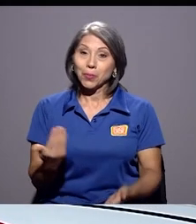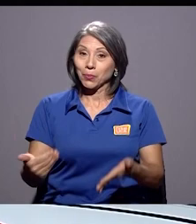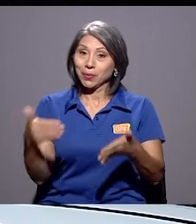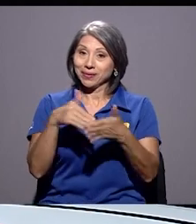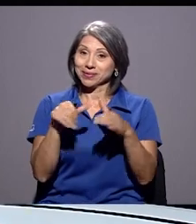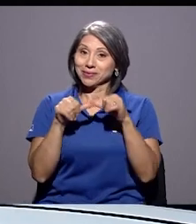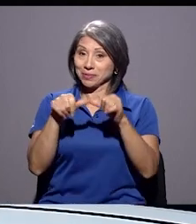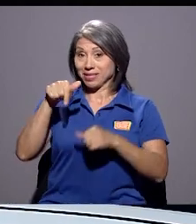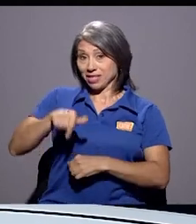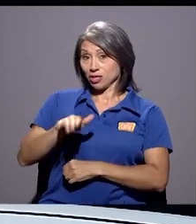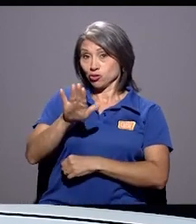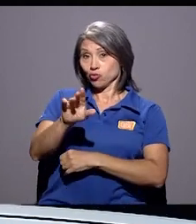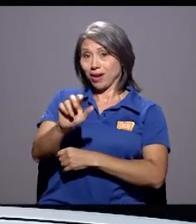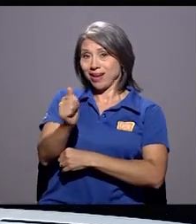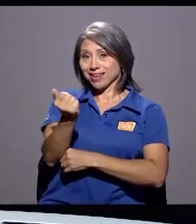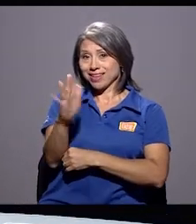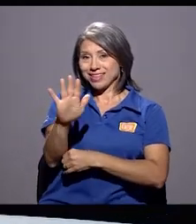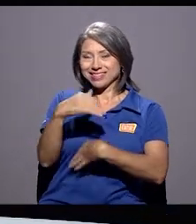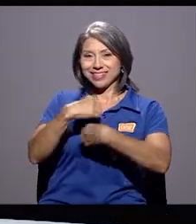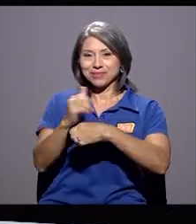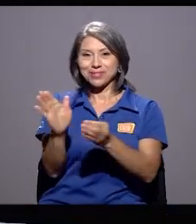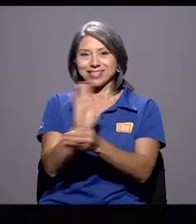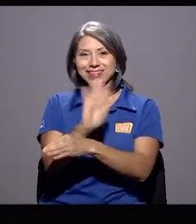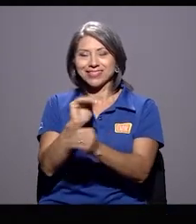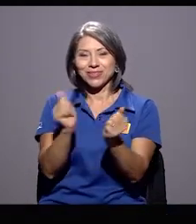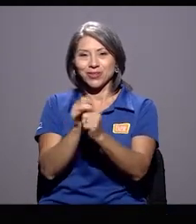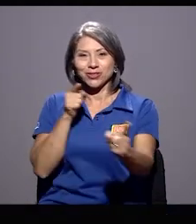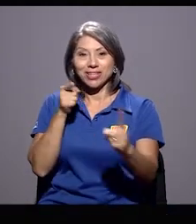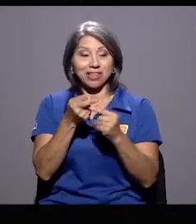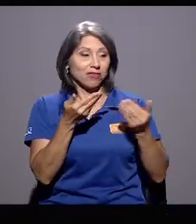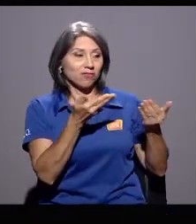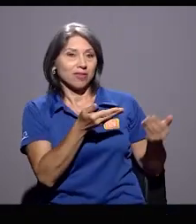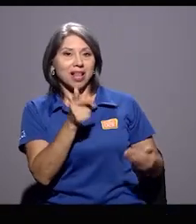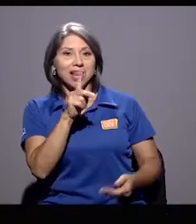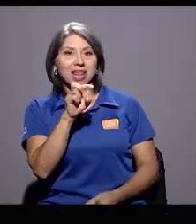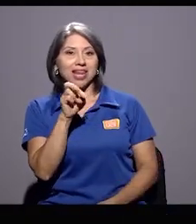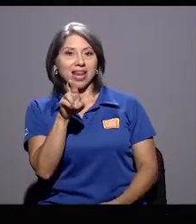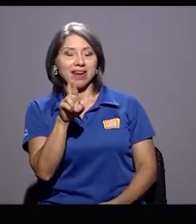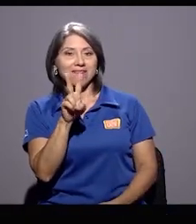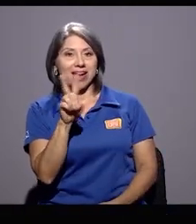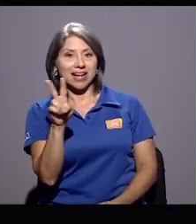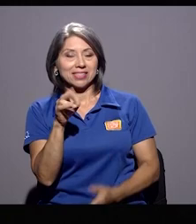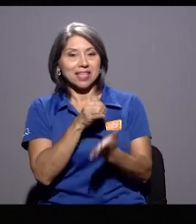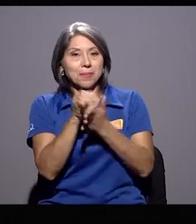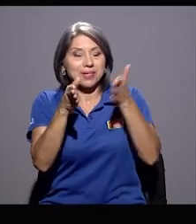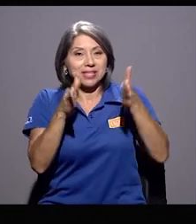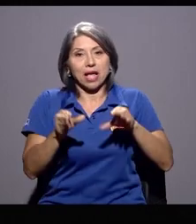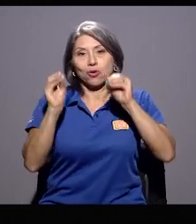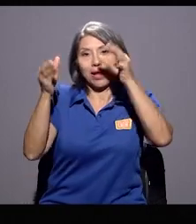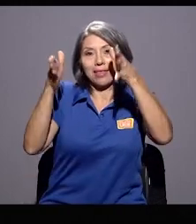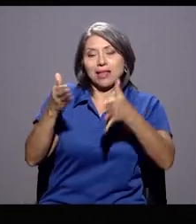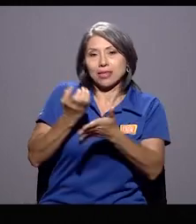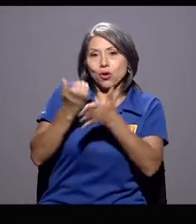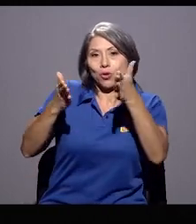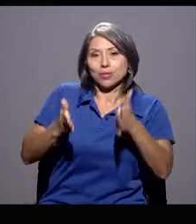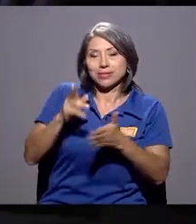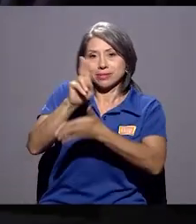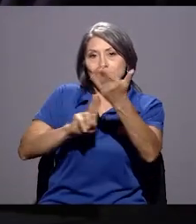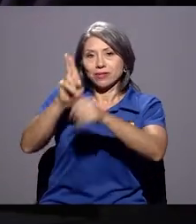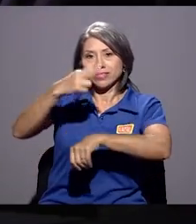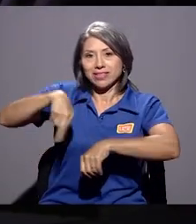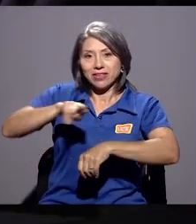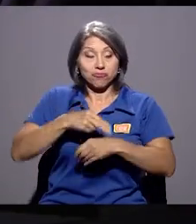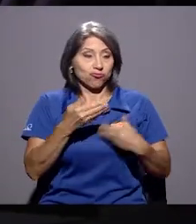Regresamos aquí a su canal 15, donde hacemos televisión con sentido. Estoy con Don Leiner Vargas, investigador, catedrático y economista de la Universidad Nacional.